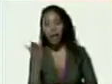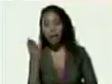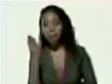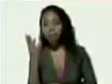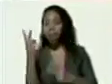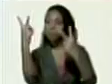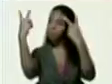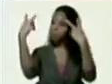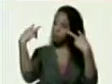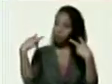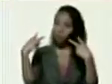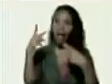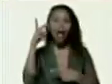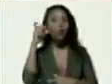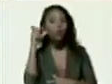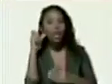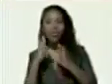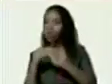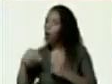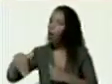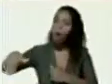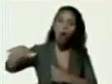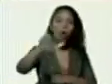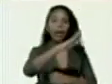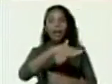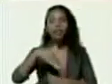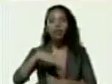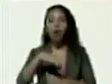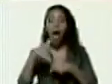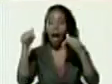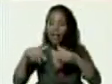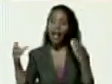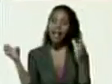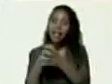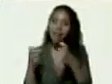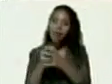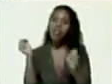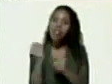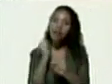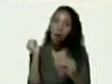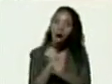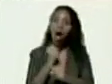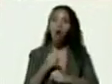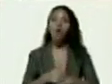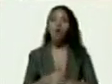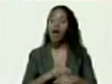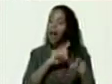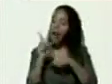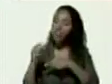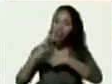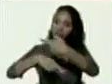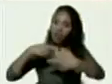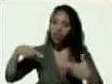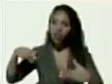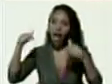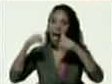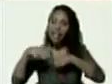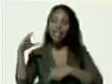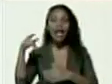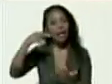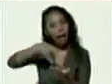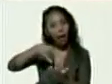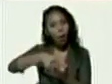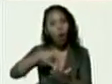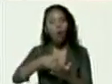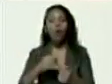ver y escuchar todo esto este equipo de trabajo estos revolucionarios aquí en Carabobo